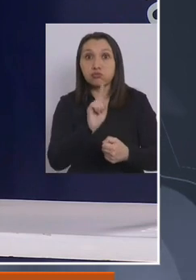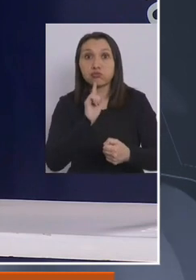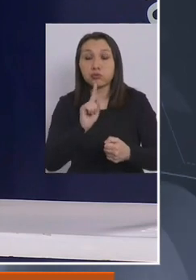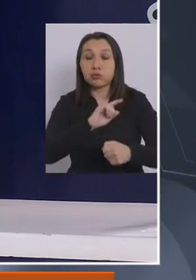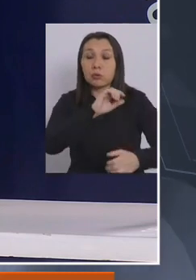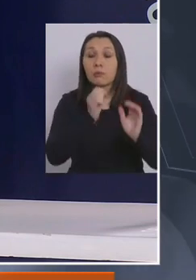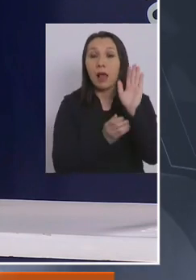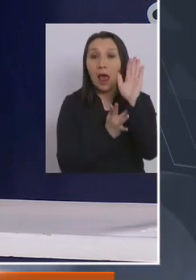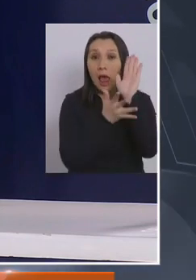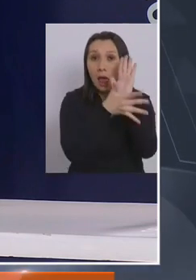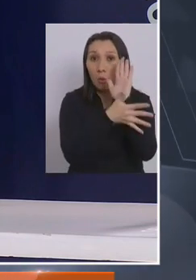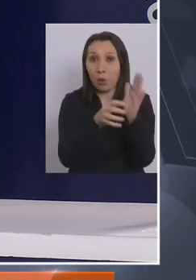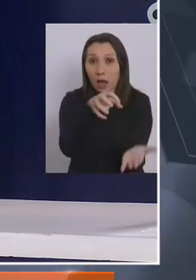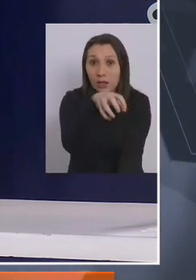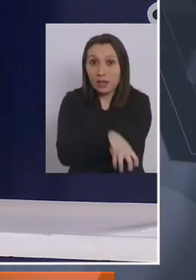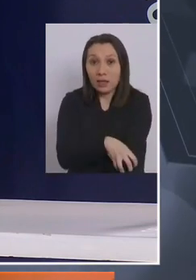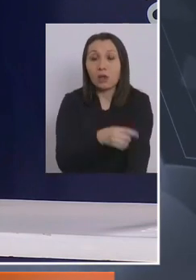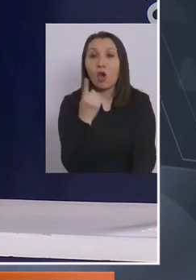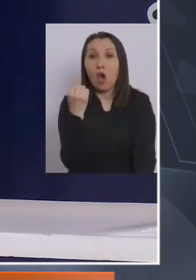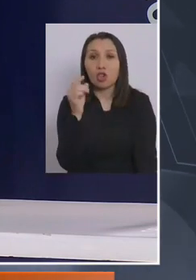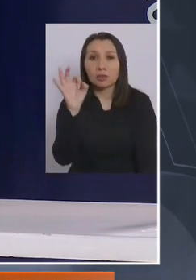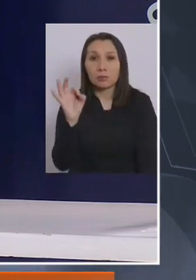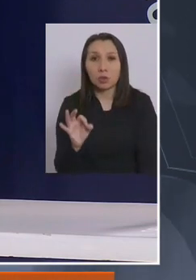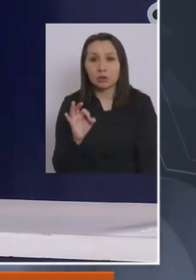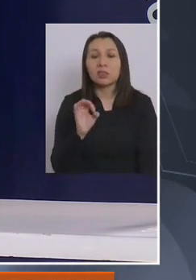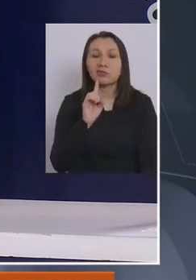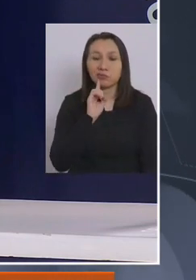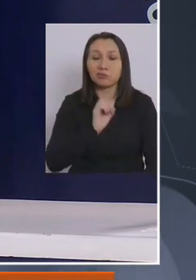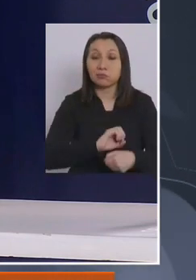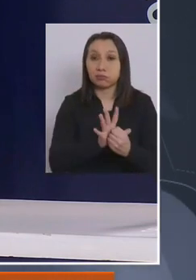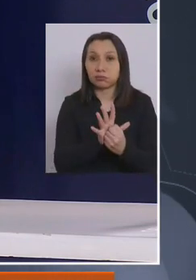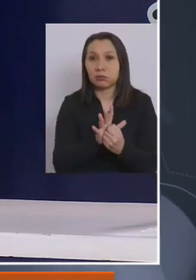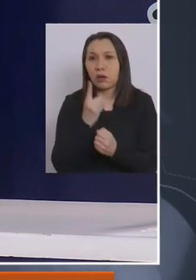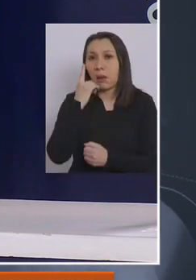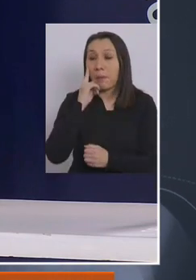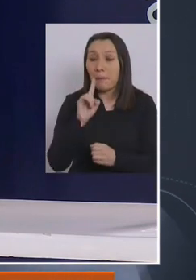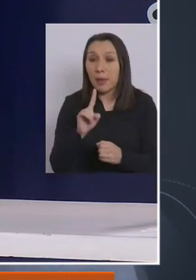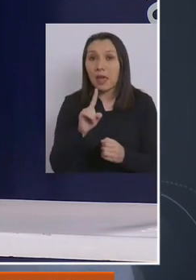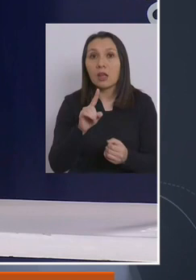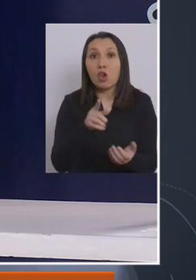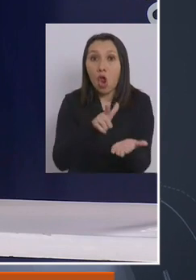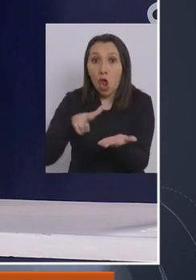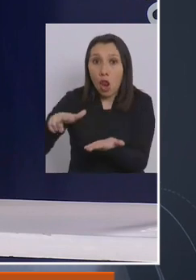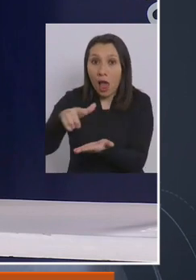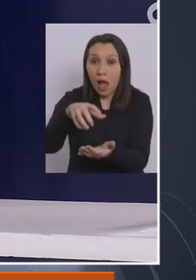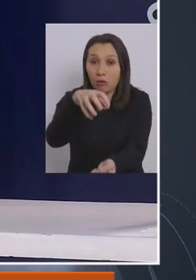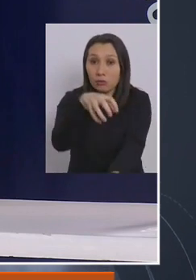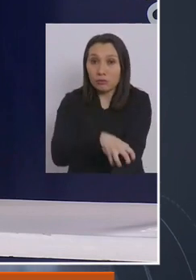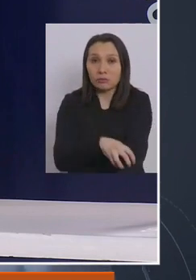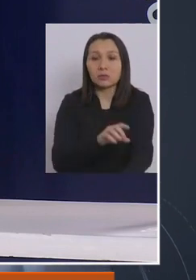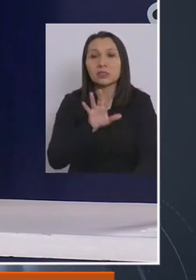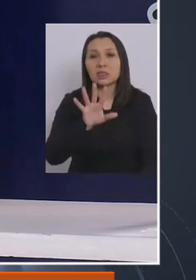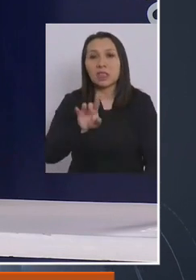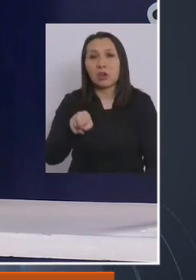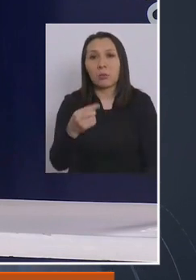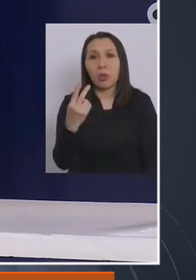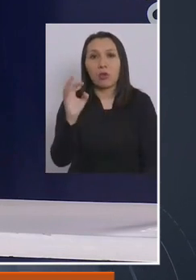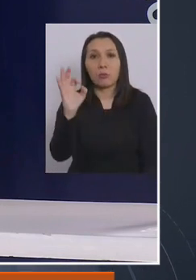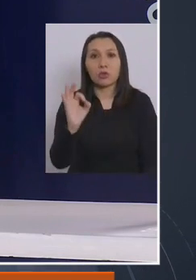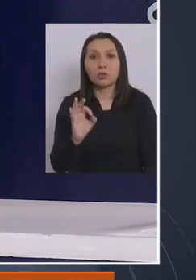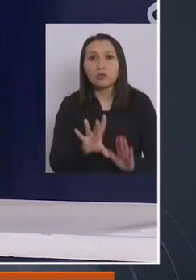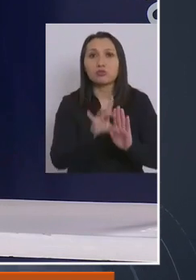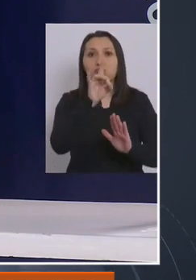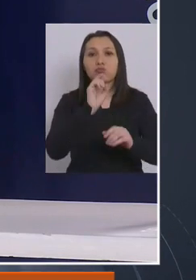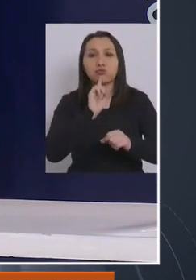de la Araucanía tenemos un 11% de positividad, que es alto, sin embargo, en la región de los lagos tenemos 5,2%